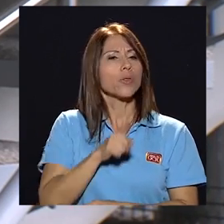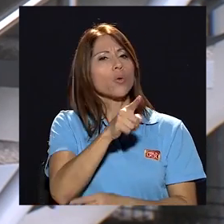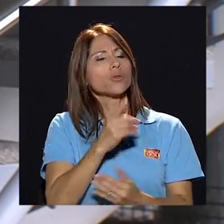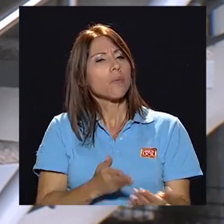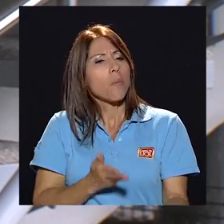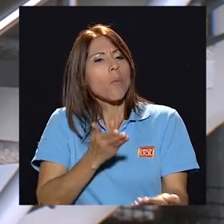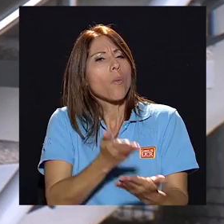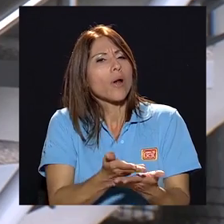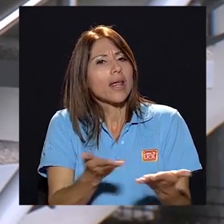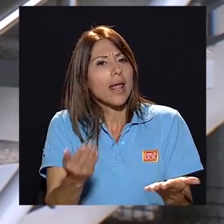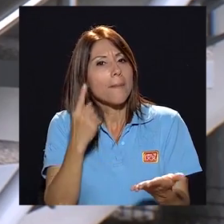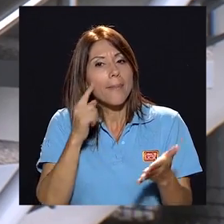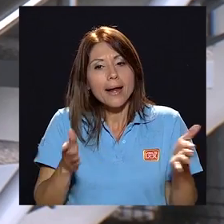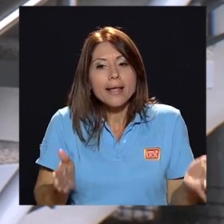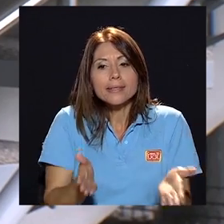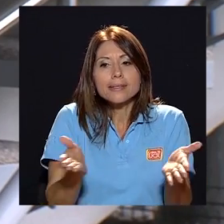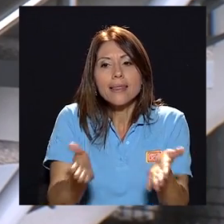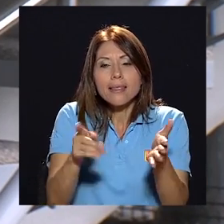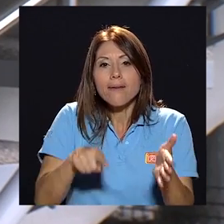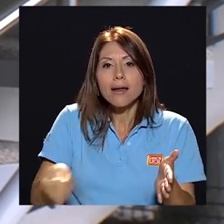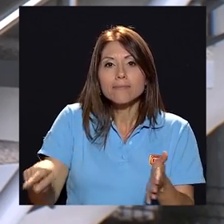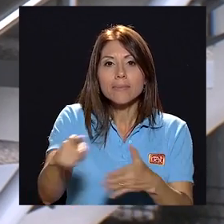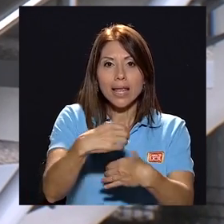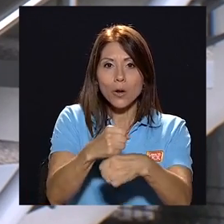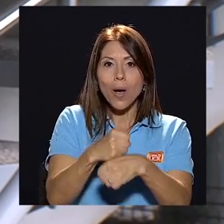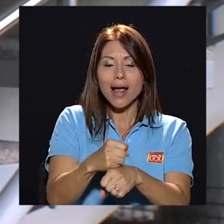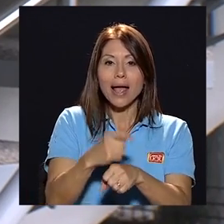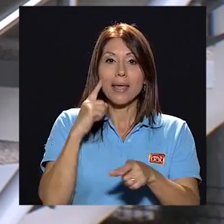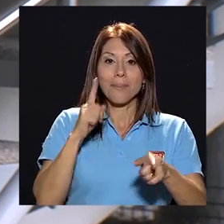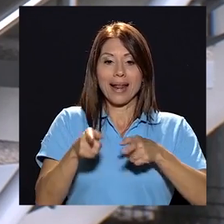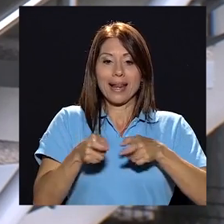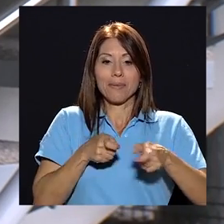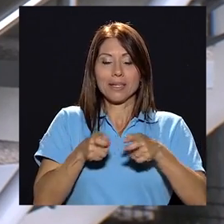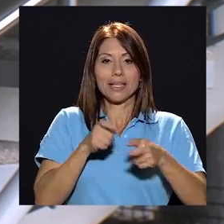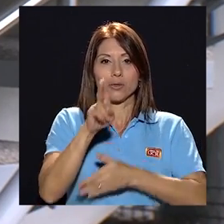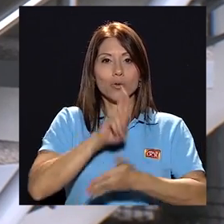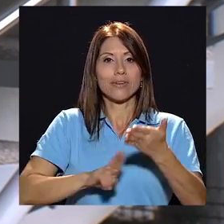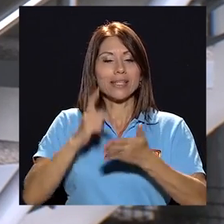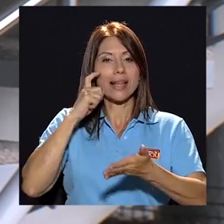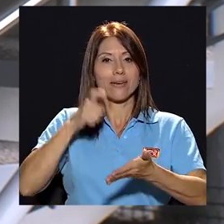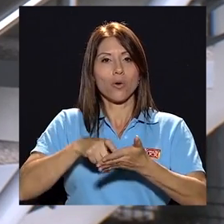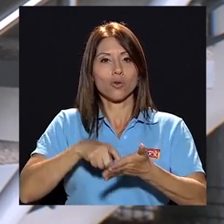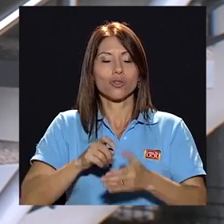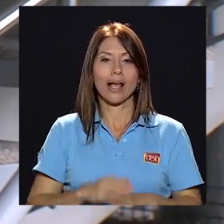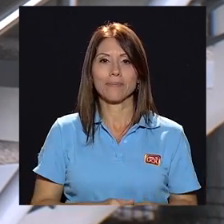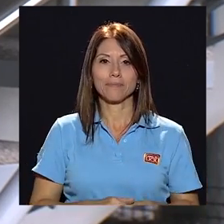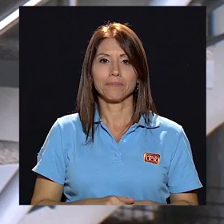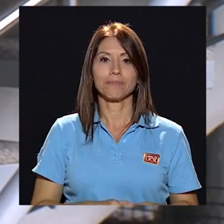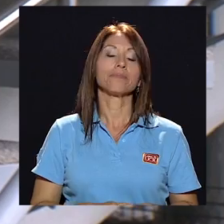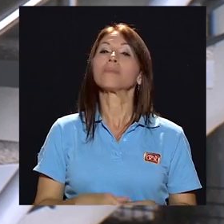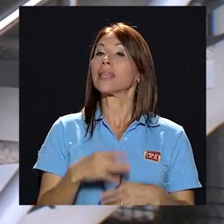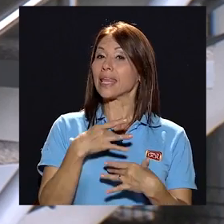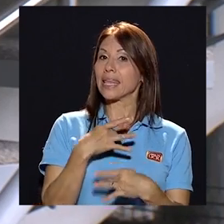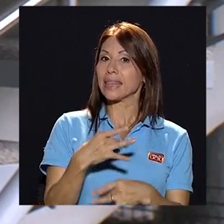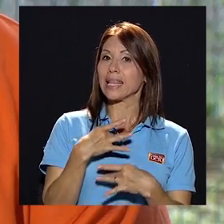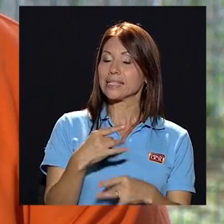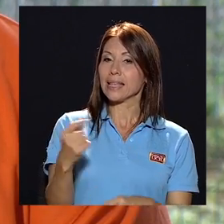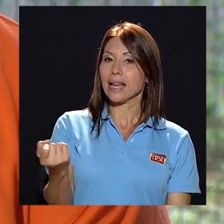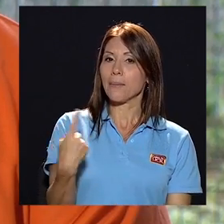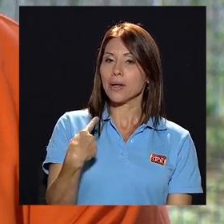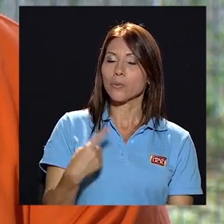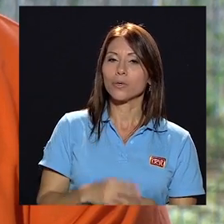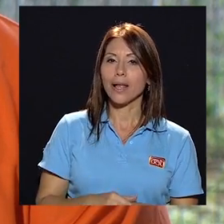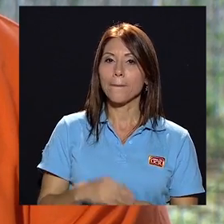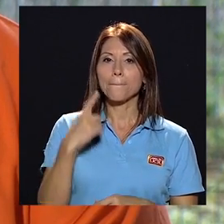¿qué propone usted para incentivar al personal para que lo haga y para que la administración universitaria lo reconozca? que interesante que